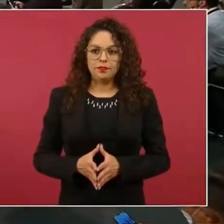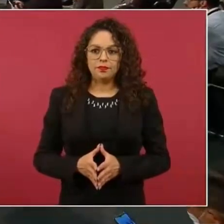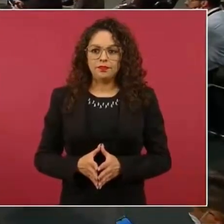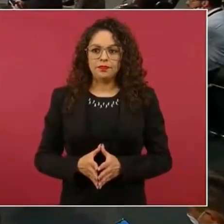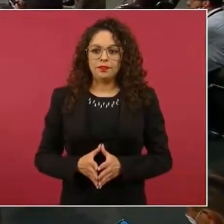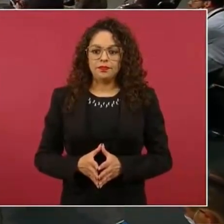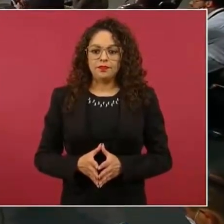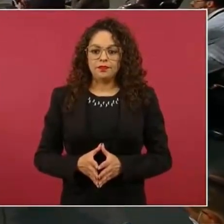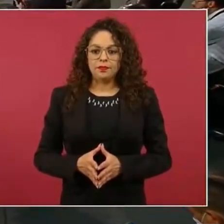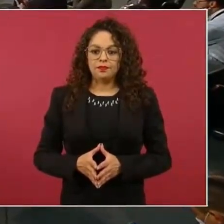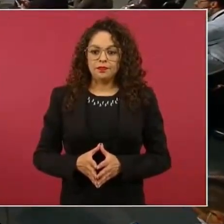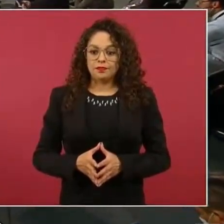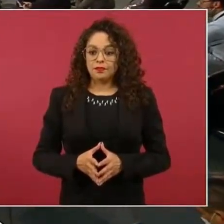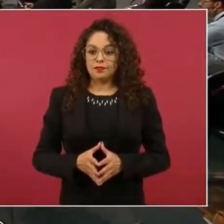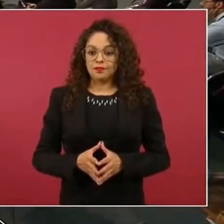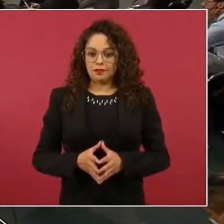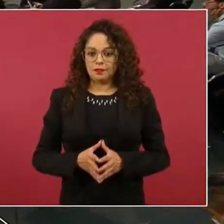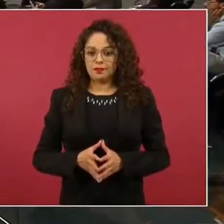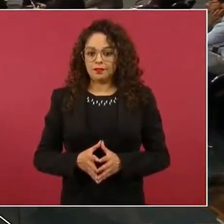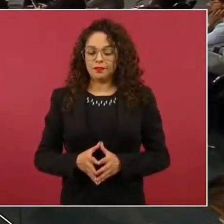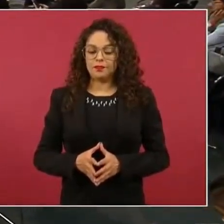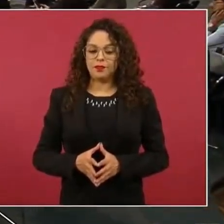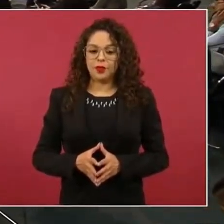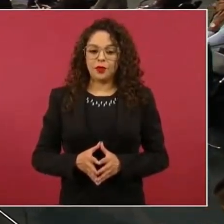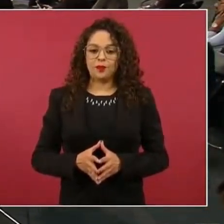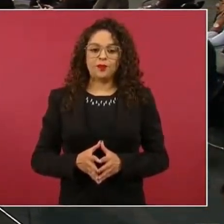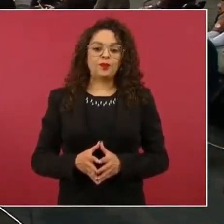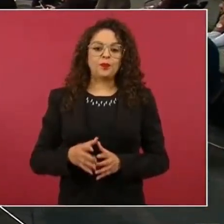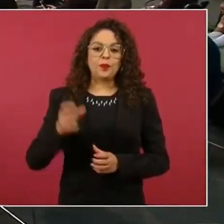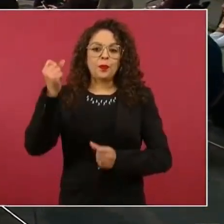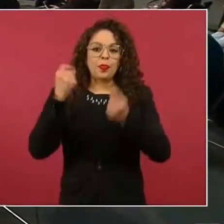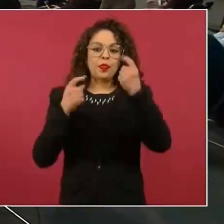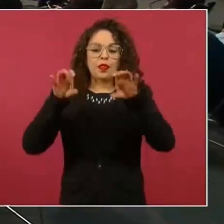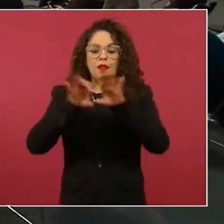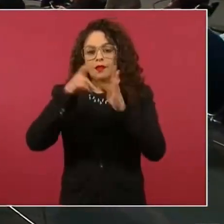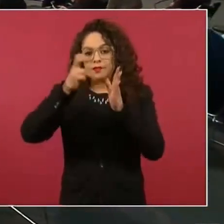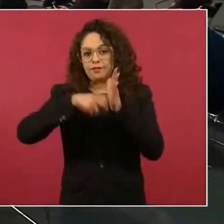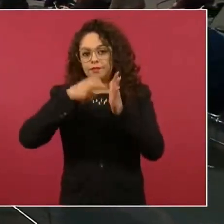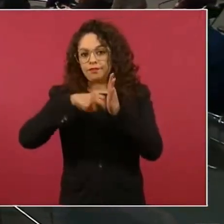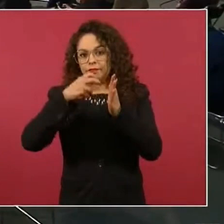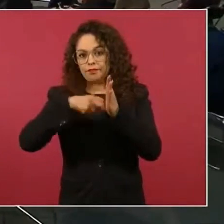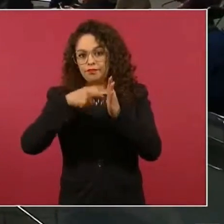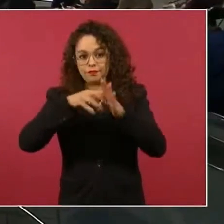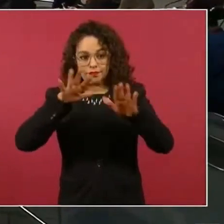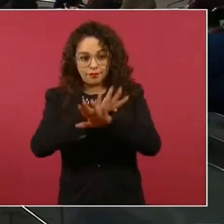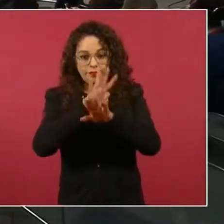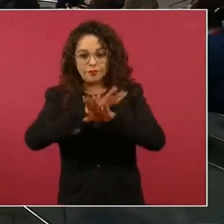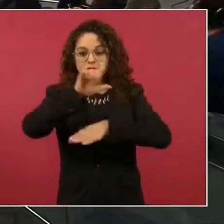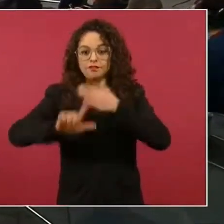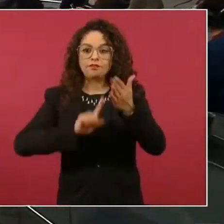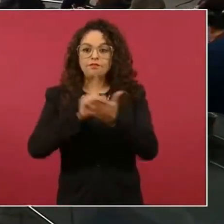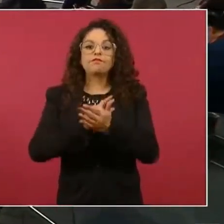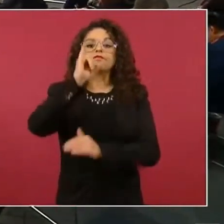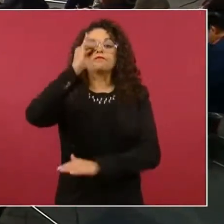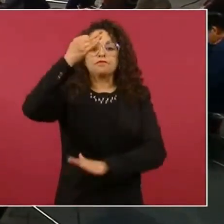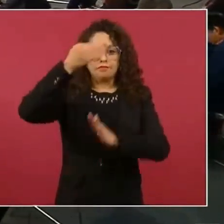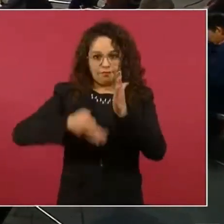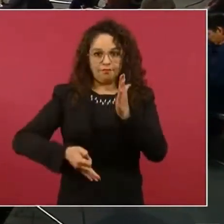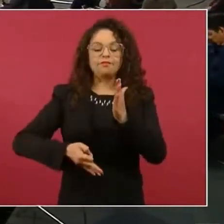Entonces, sí hacen falta algunas reformas, pero ahí se las dejamos de tarea a los que van